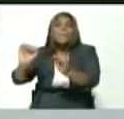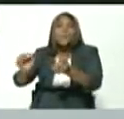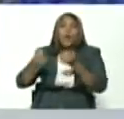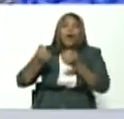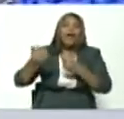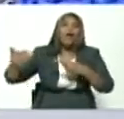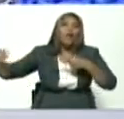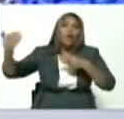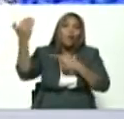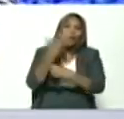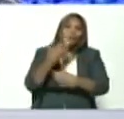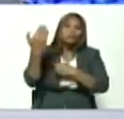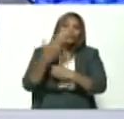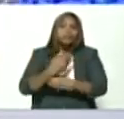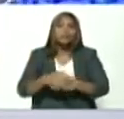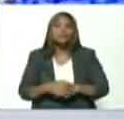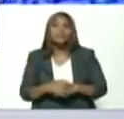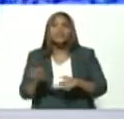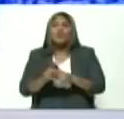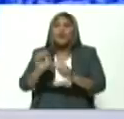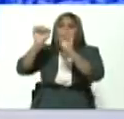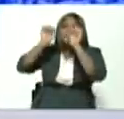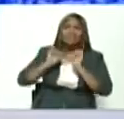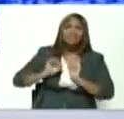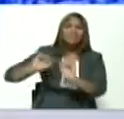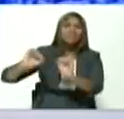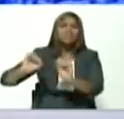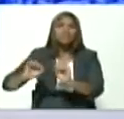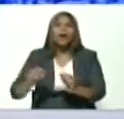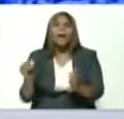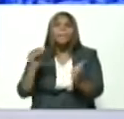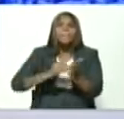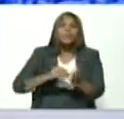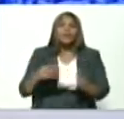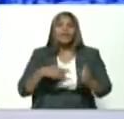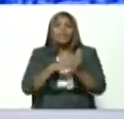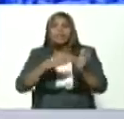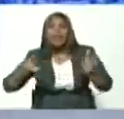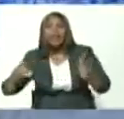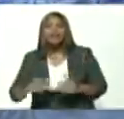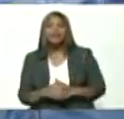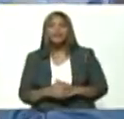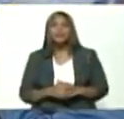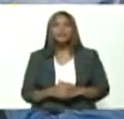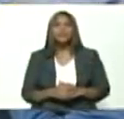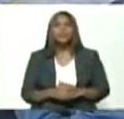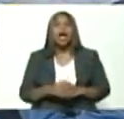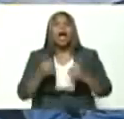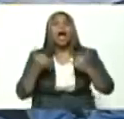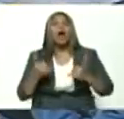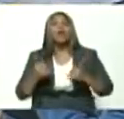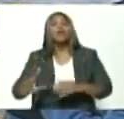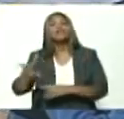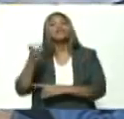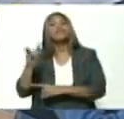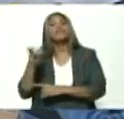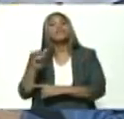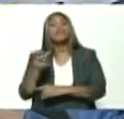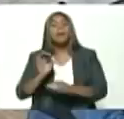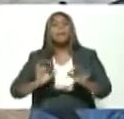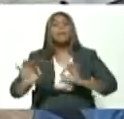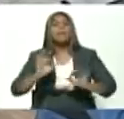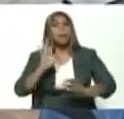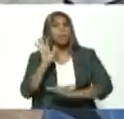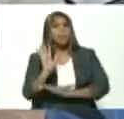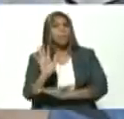a una contra ofensiva de restitución de derechos ah bueno vamos a escuchar déjame preparar